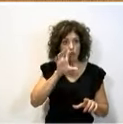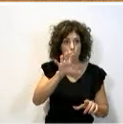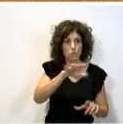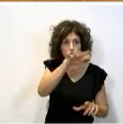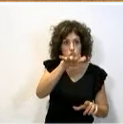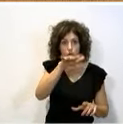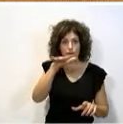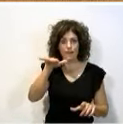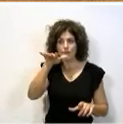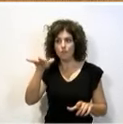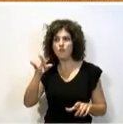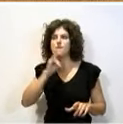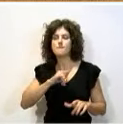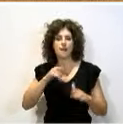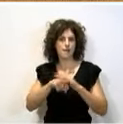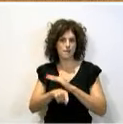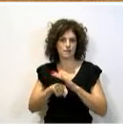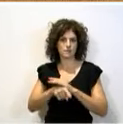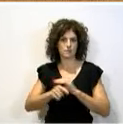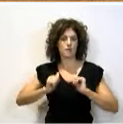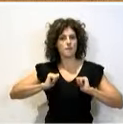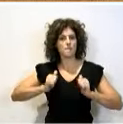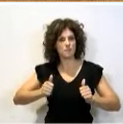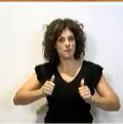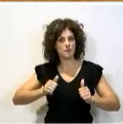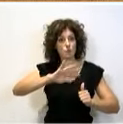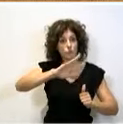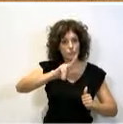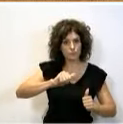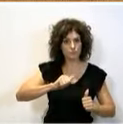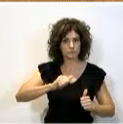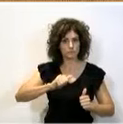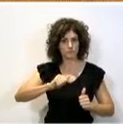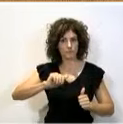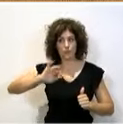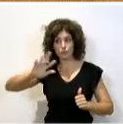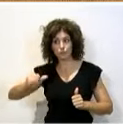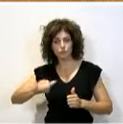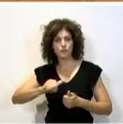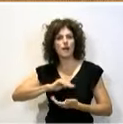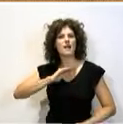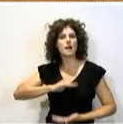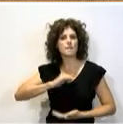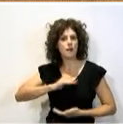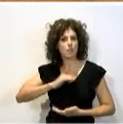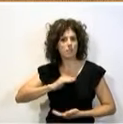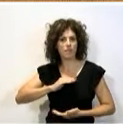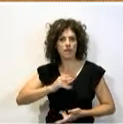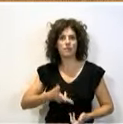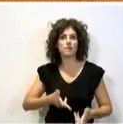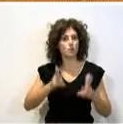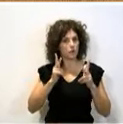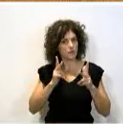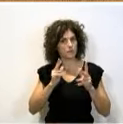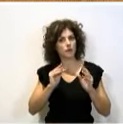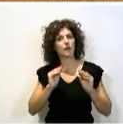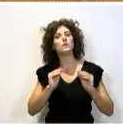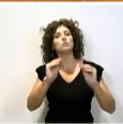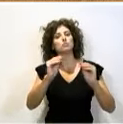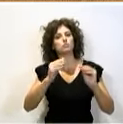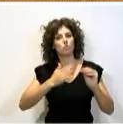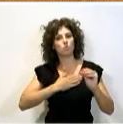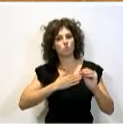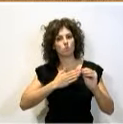de una mala gestión empezando por hurtar la capacidad democrática de definir su propio